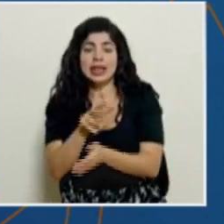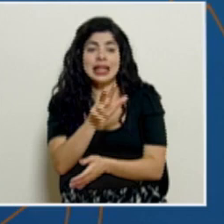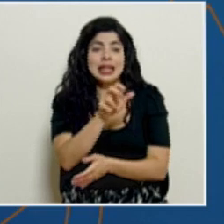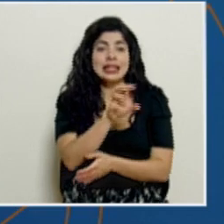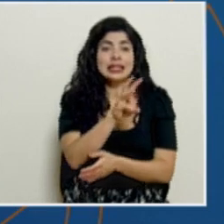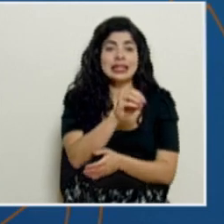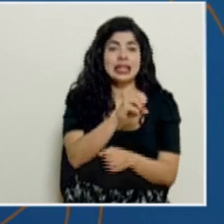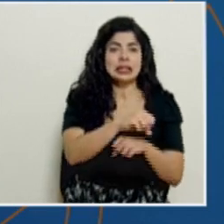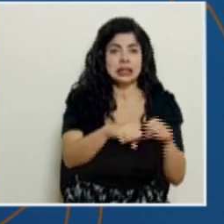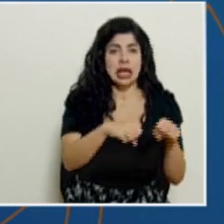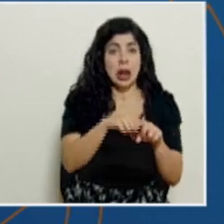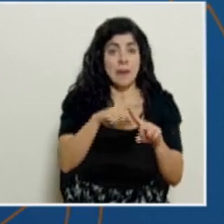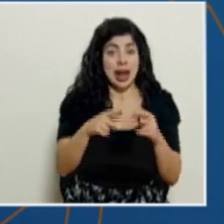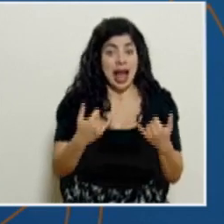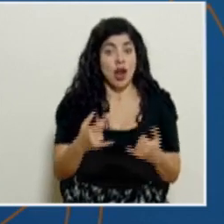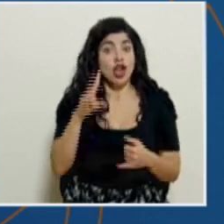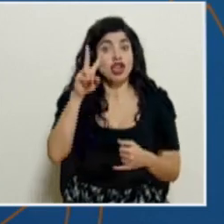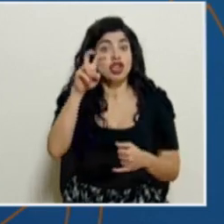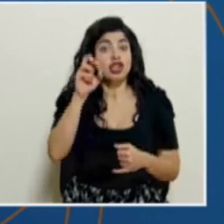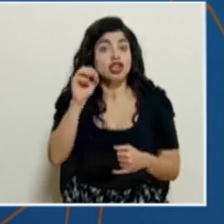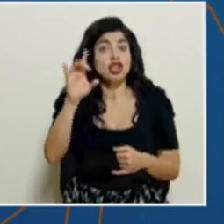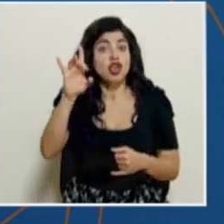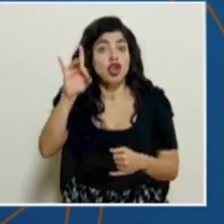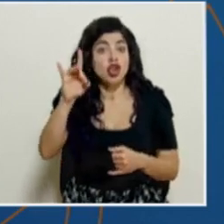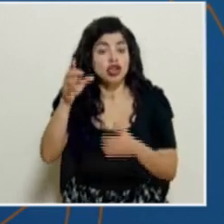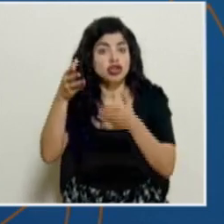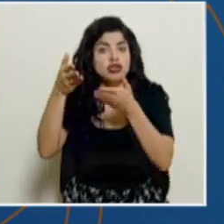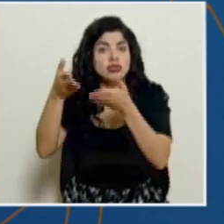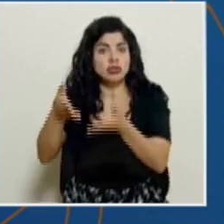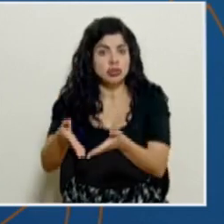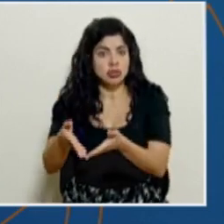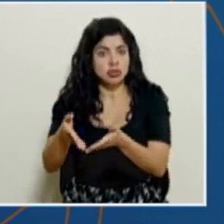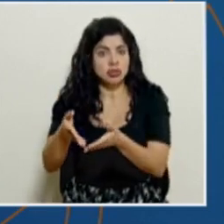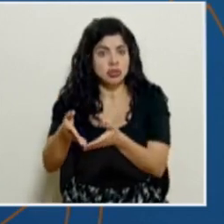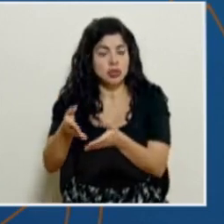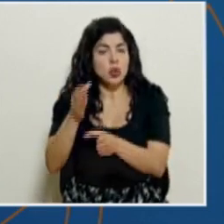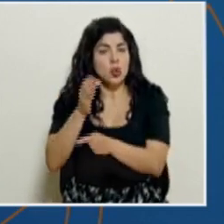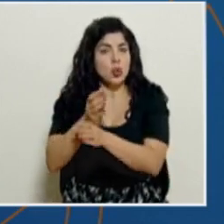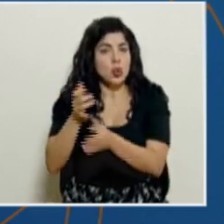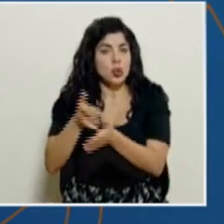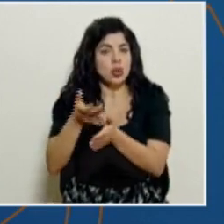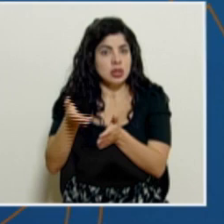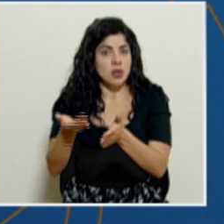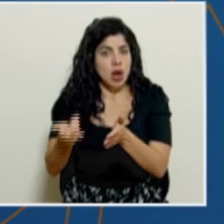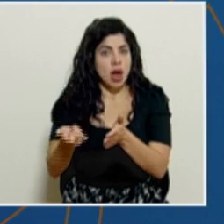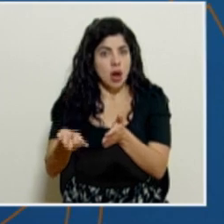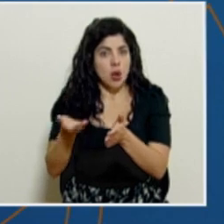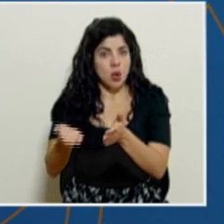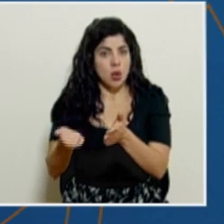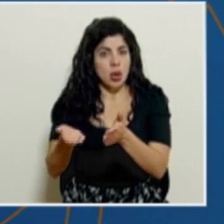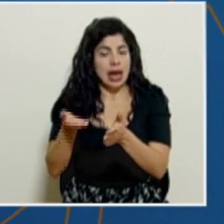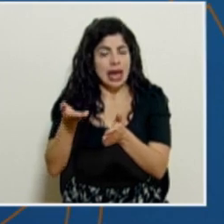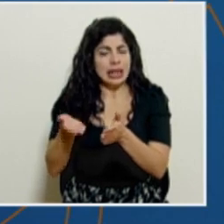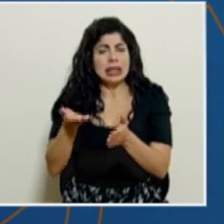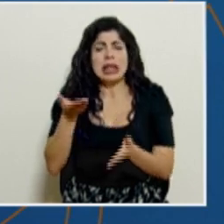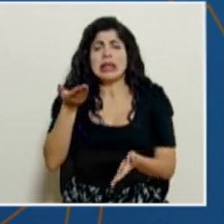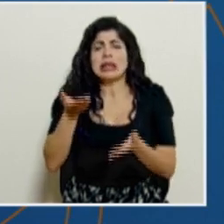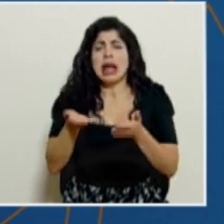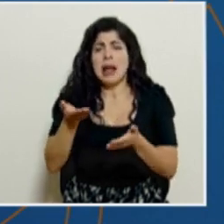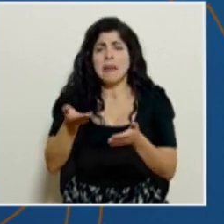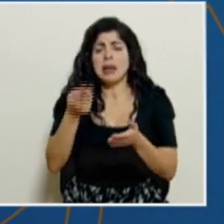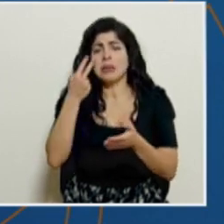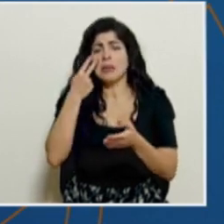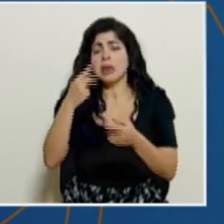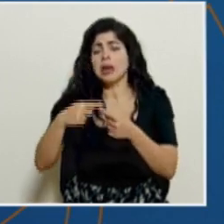de salón, pues ya tenemos 208 pacientes internados en las unidades de cuidados intensivos. Y esto probablemente se va ver